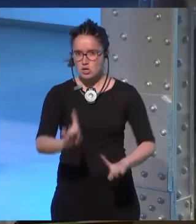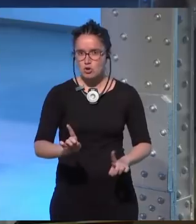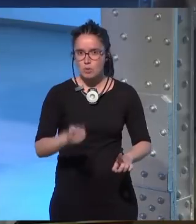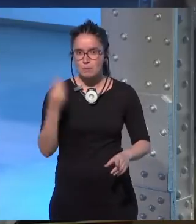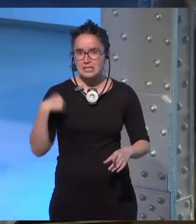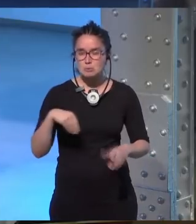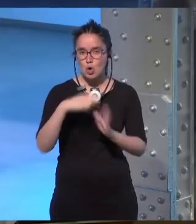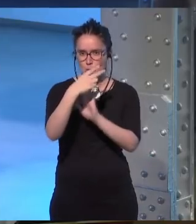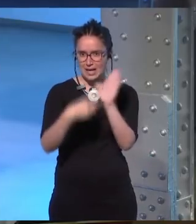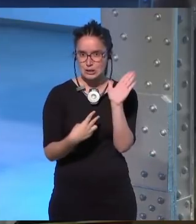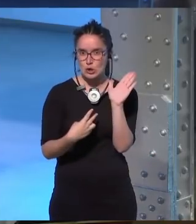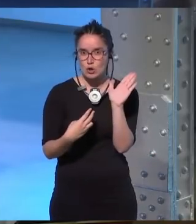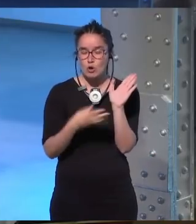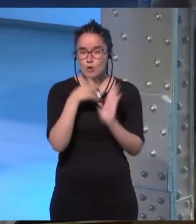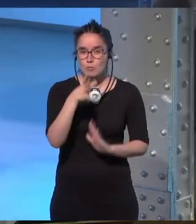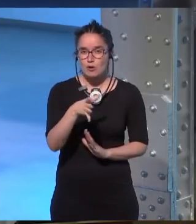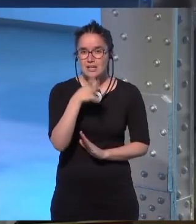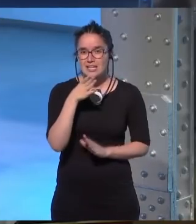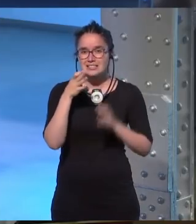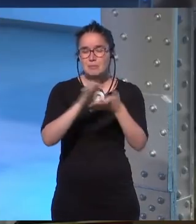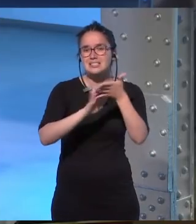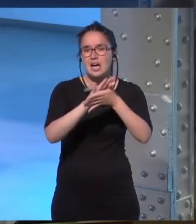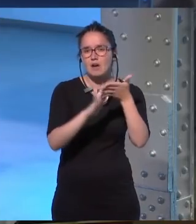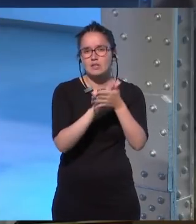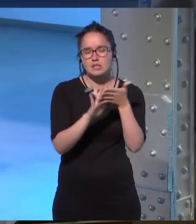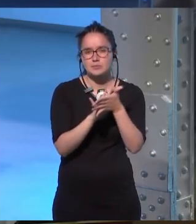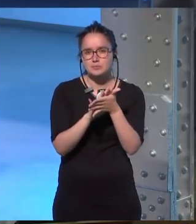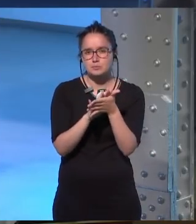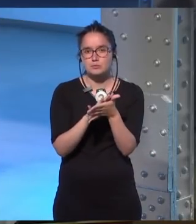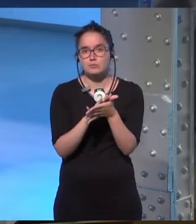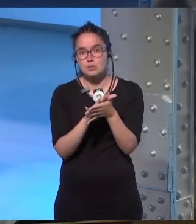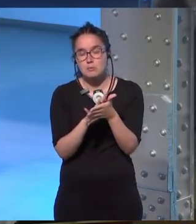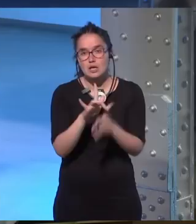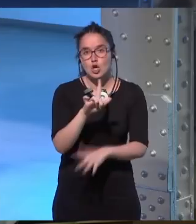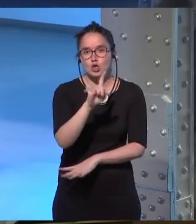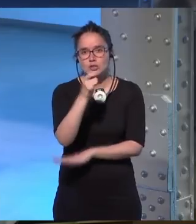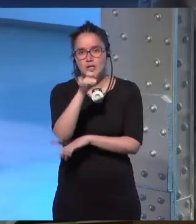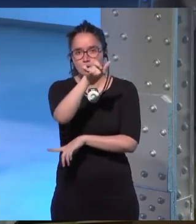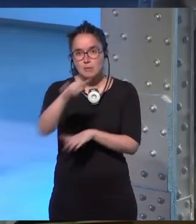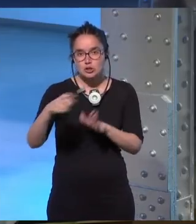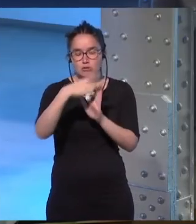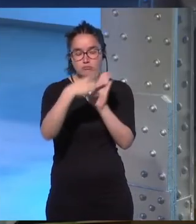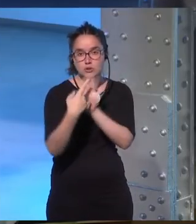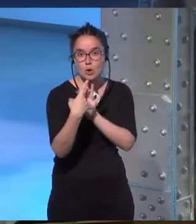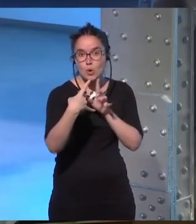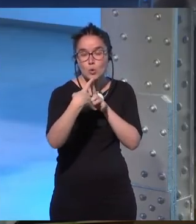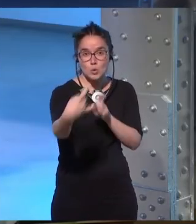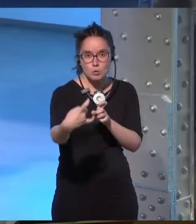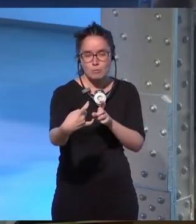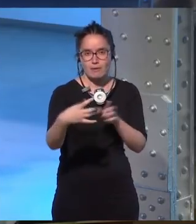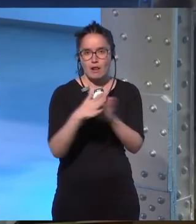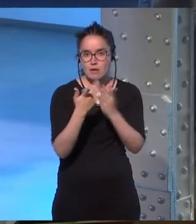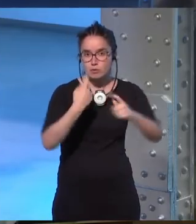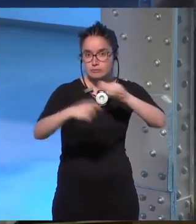lector. Porque siempre se habla mucho de que para conseguir que al lector le guste lo que escribes y para conseguir vender